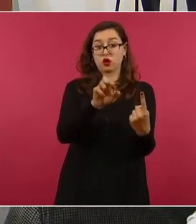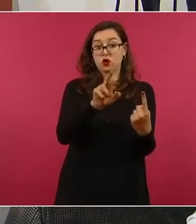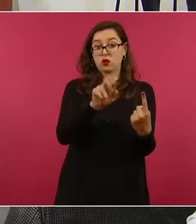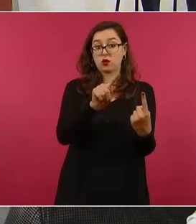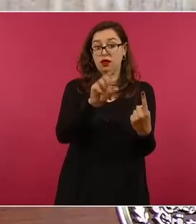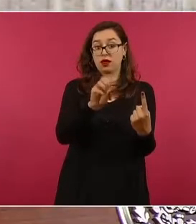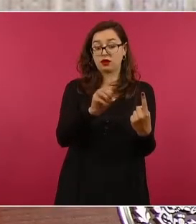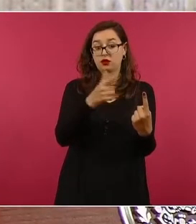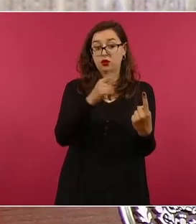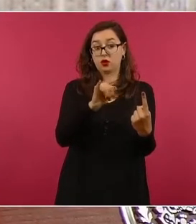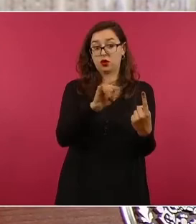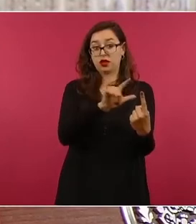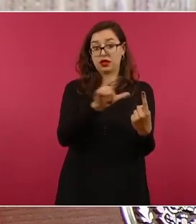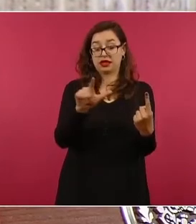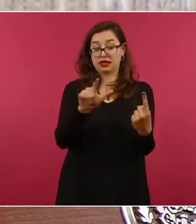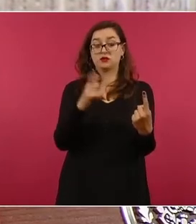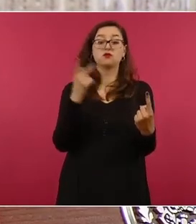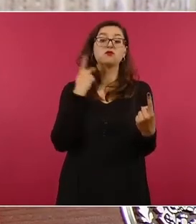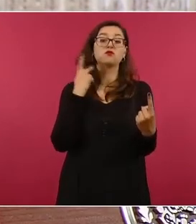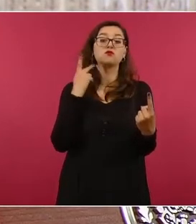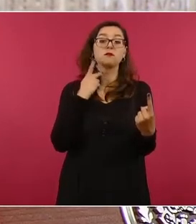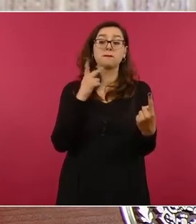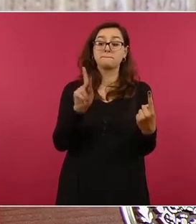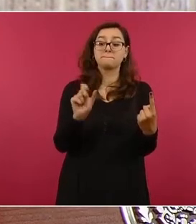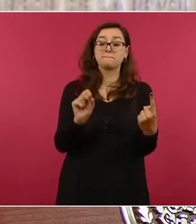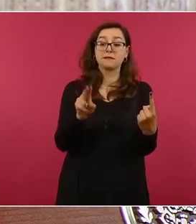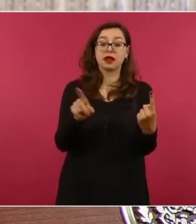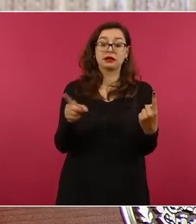sí, que fue del PAN o es del PAN.